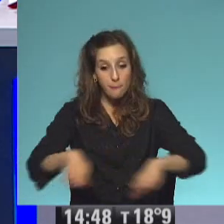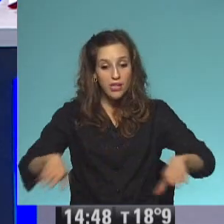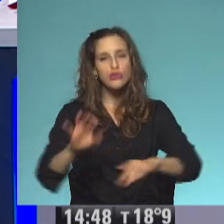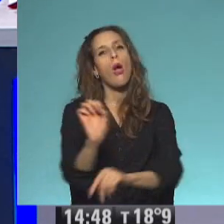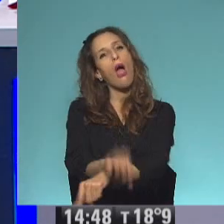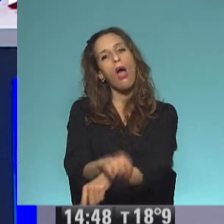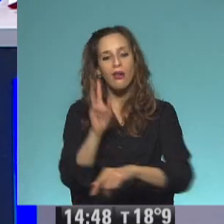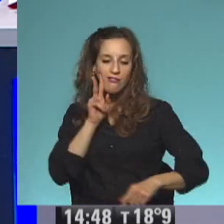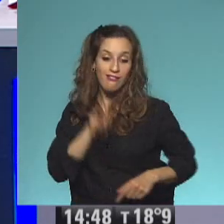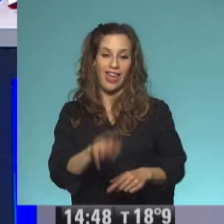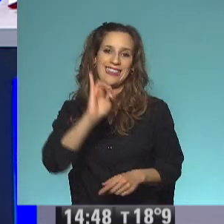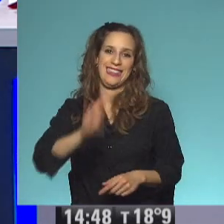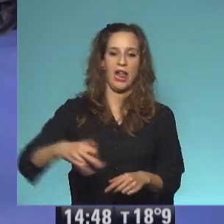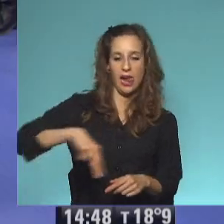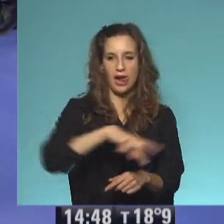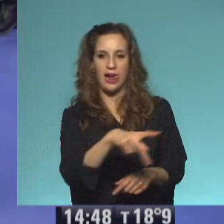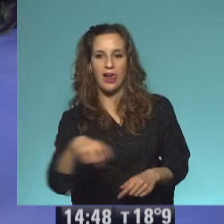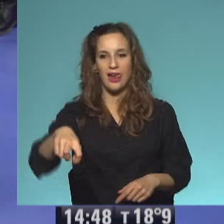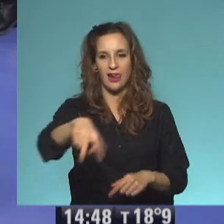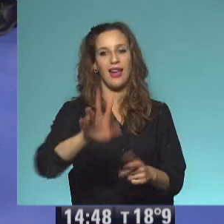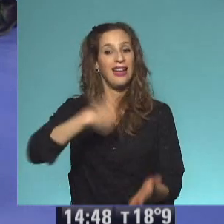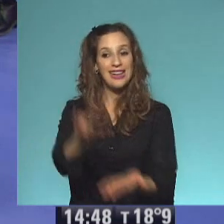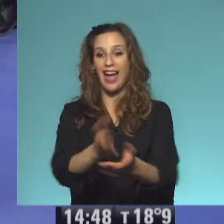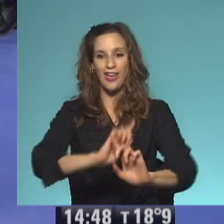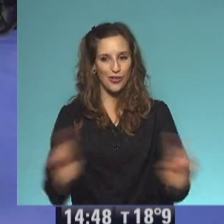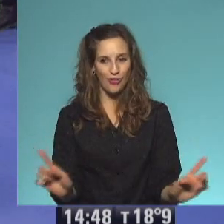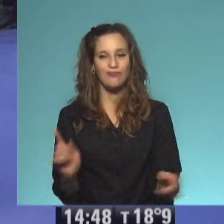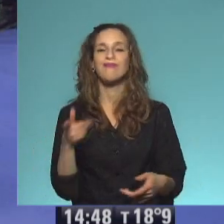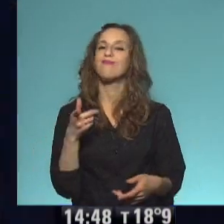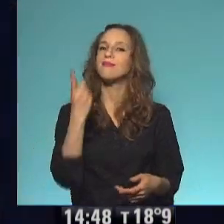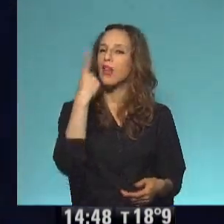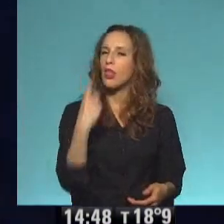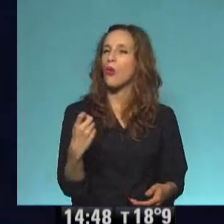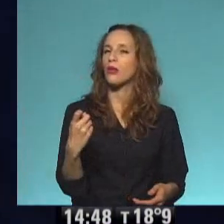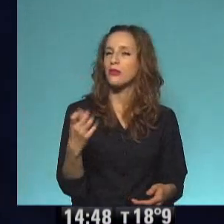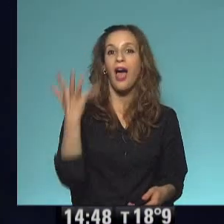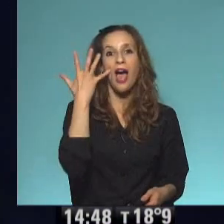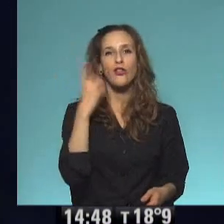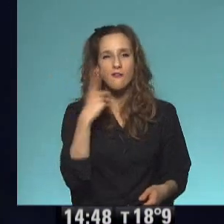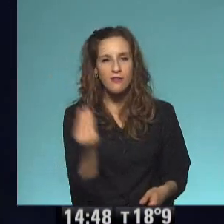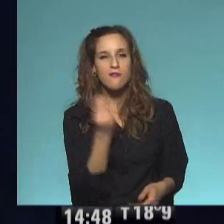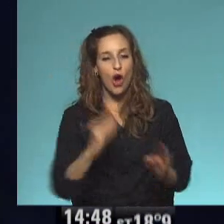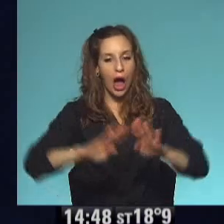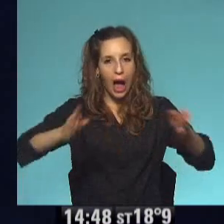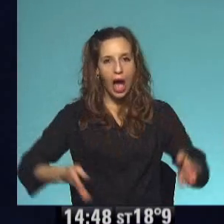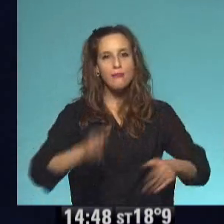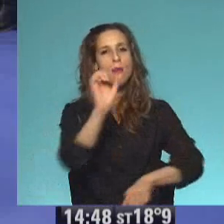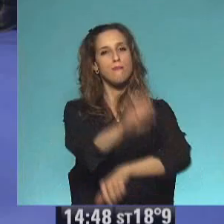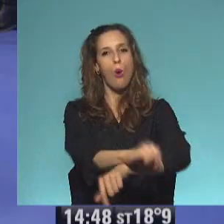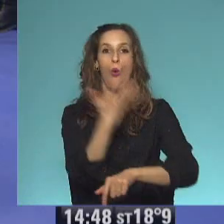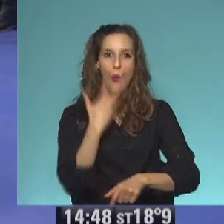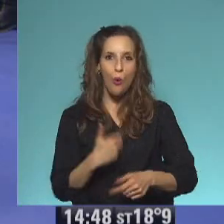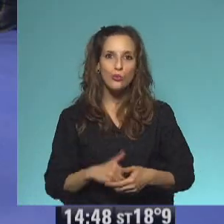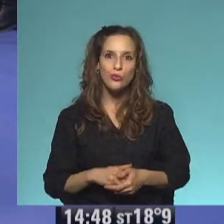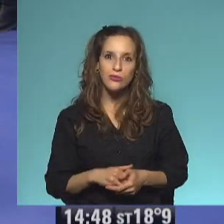veía y Winnie no se tropezaba. Claro, pero ahí se dio cuenta que el gato le gustaba estar sobre la cama. ¿Y entonces? No le